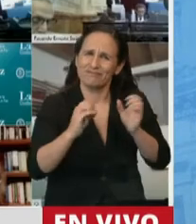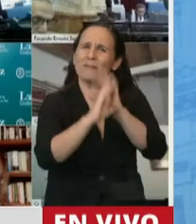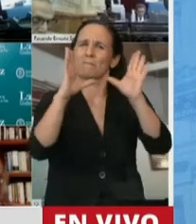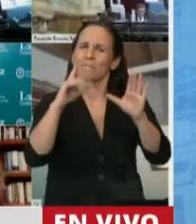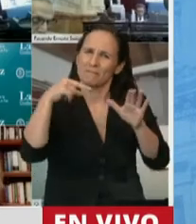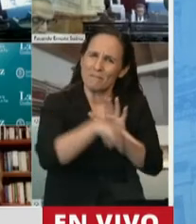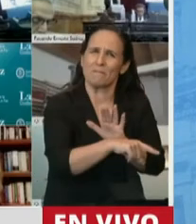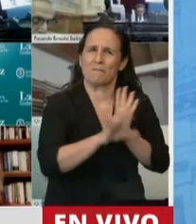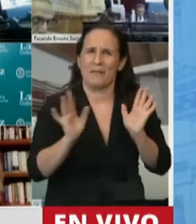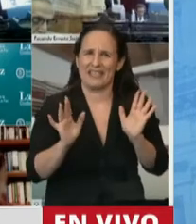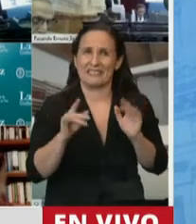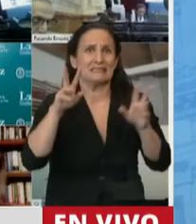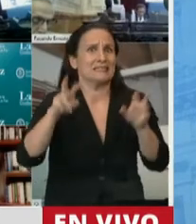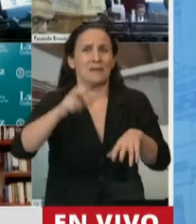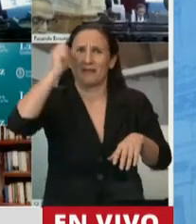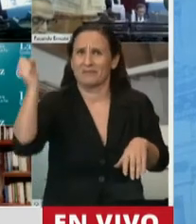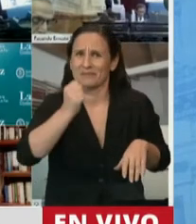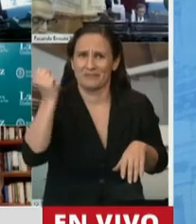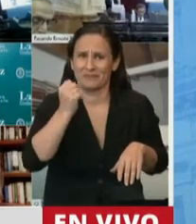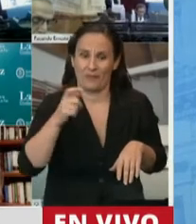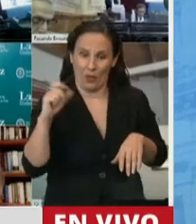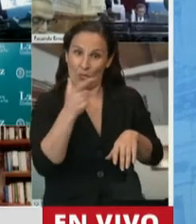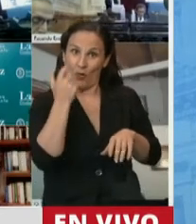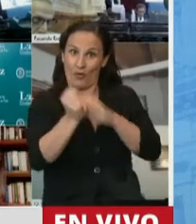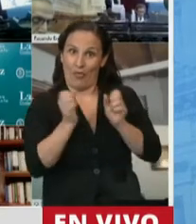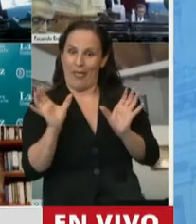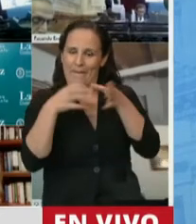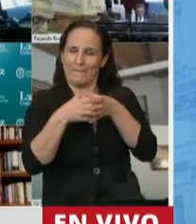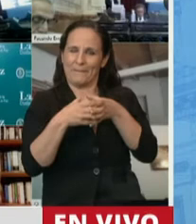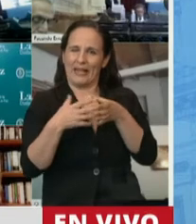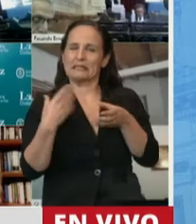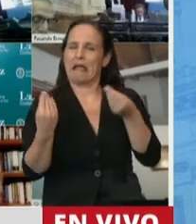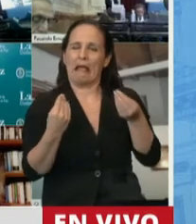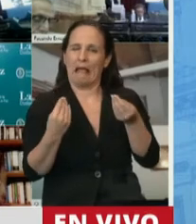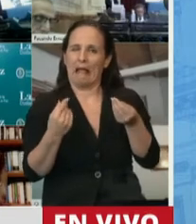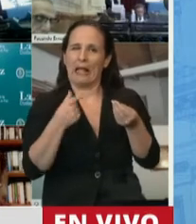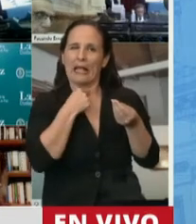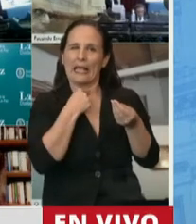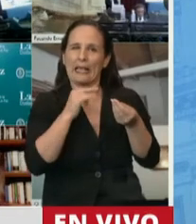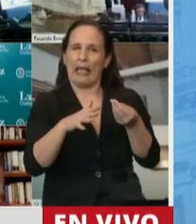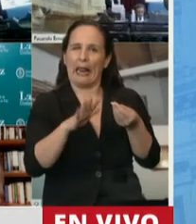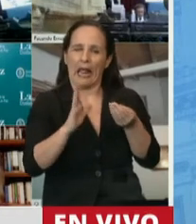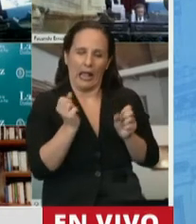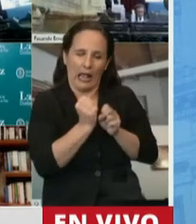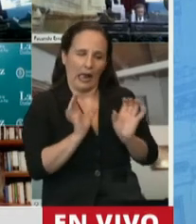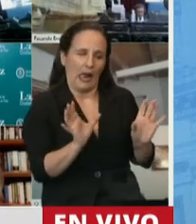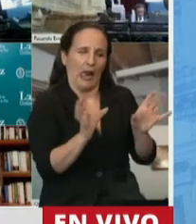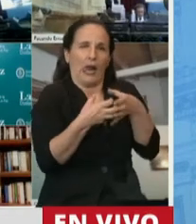fundamental. Las patronales lo que buscan es atomizar aún más la fuerza de trabajo y de esa manera